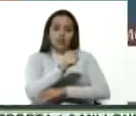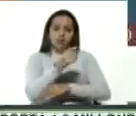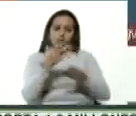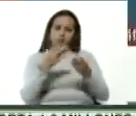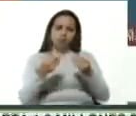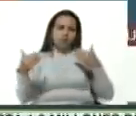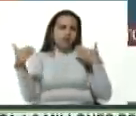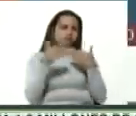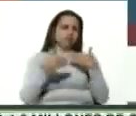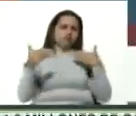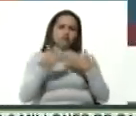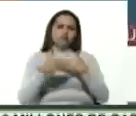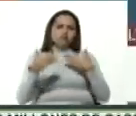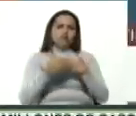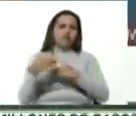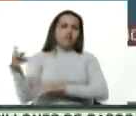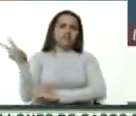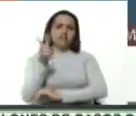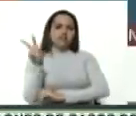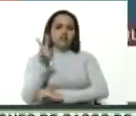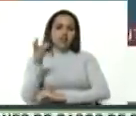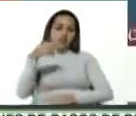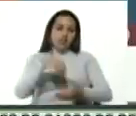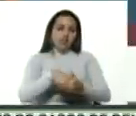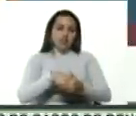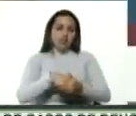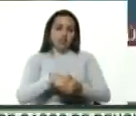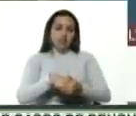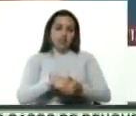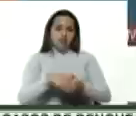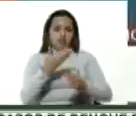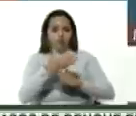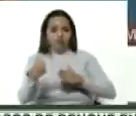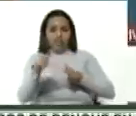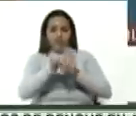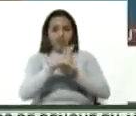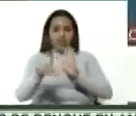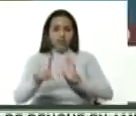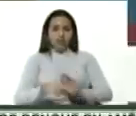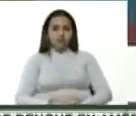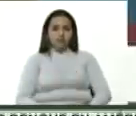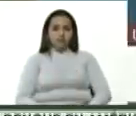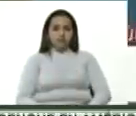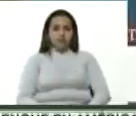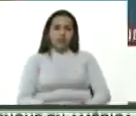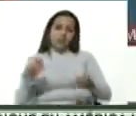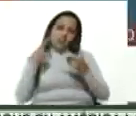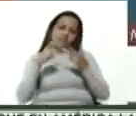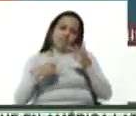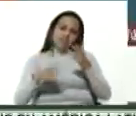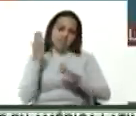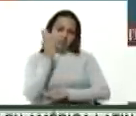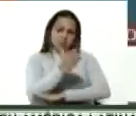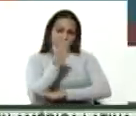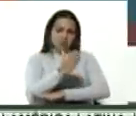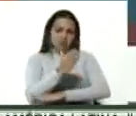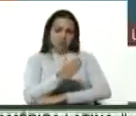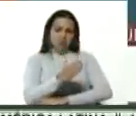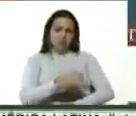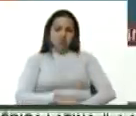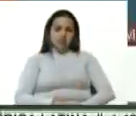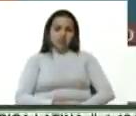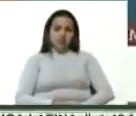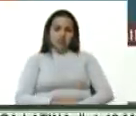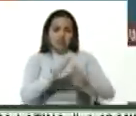agresión jurídica, esta especie de law fair de sanciones contra la República